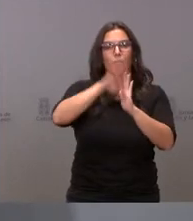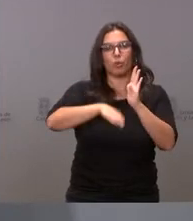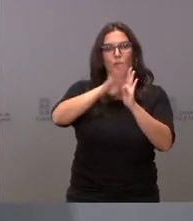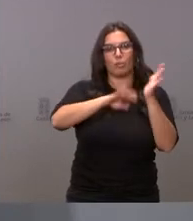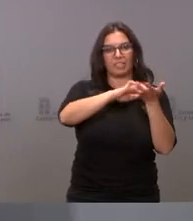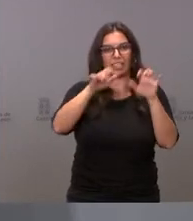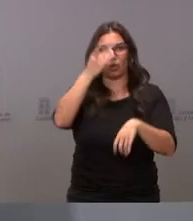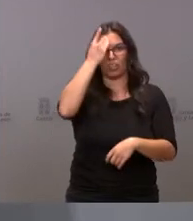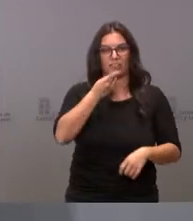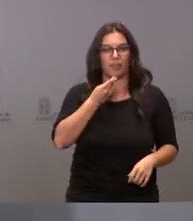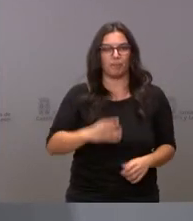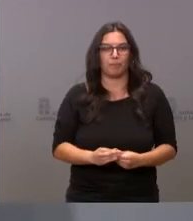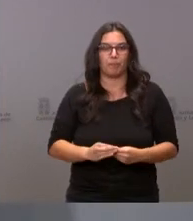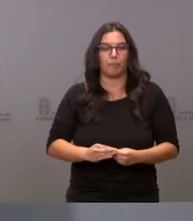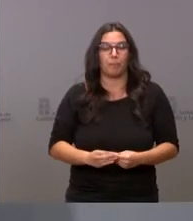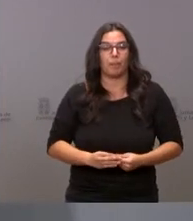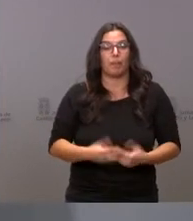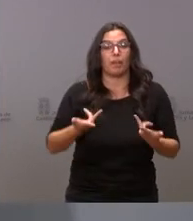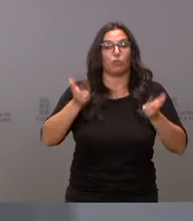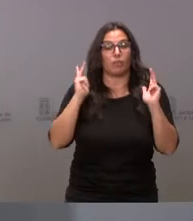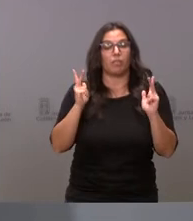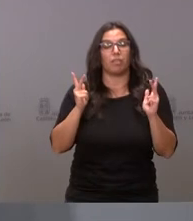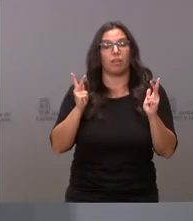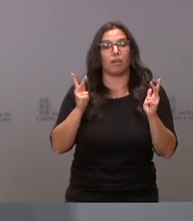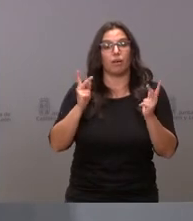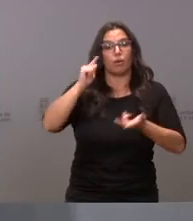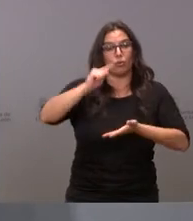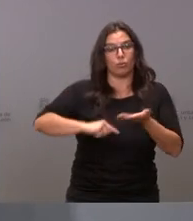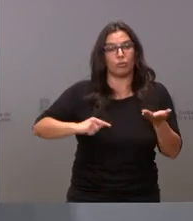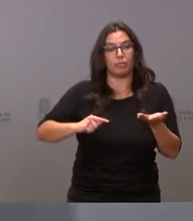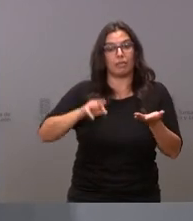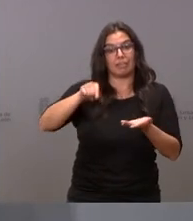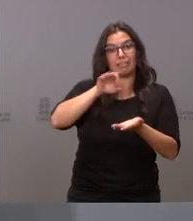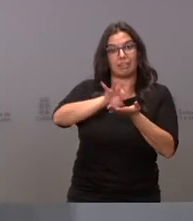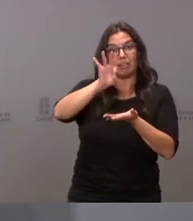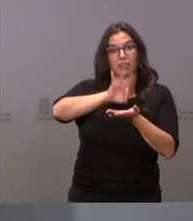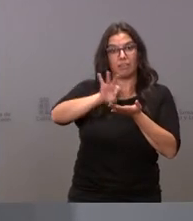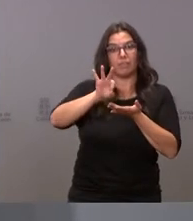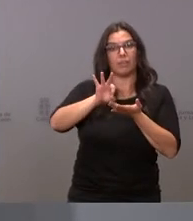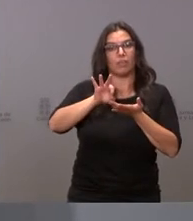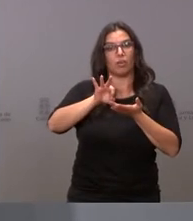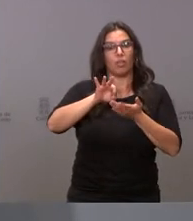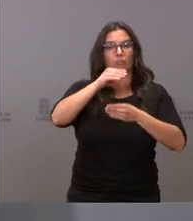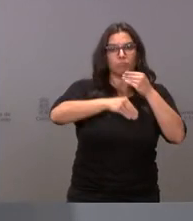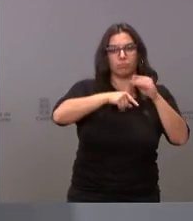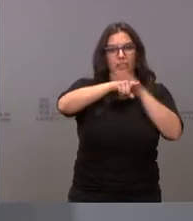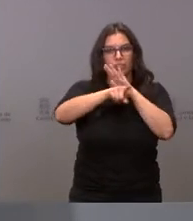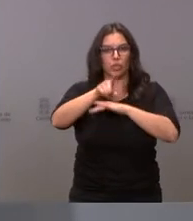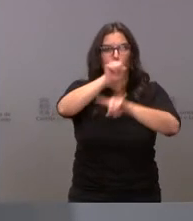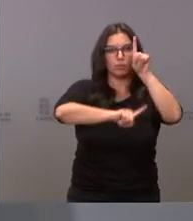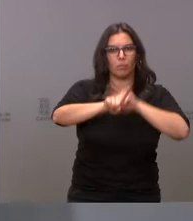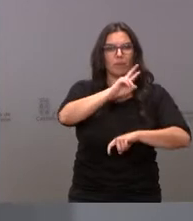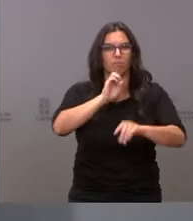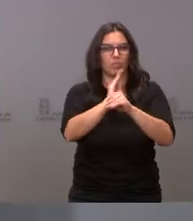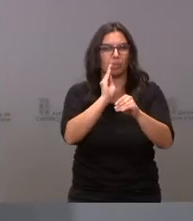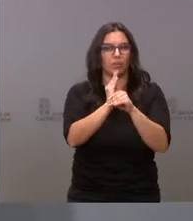Digital. Con esto se autoriza la contratación de este servicio de operación de gestión de incidencias, de mantenimiento y